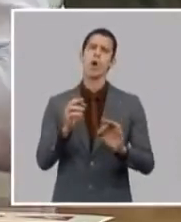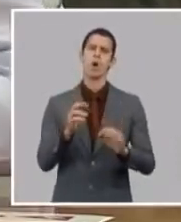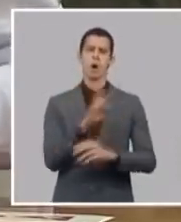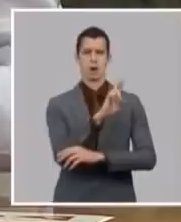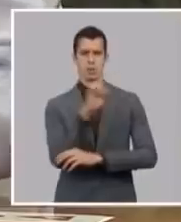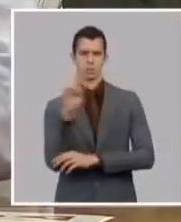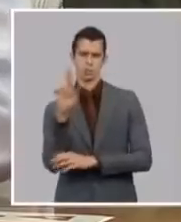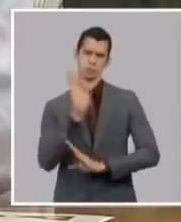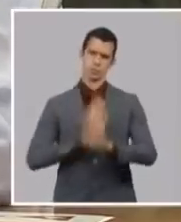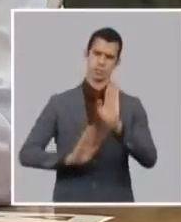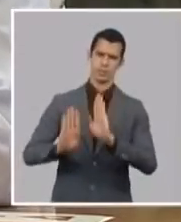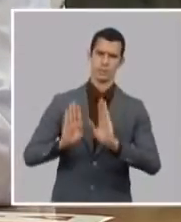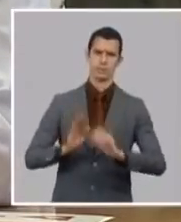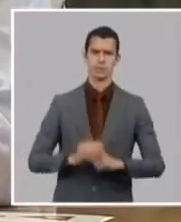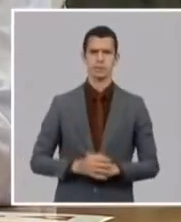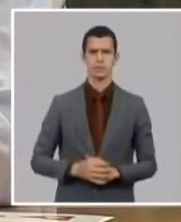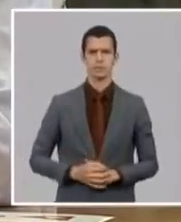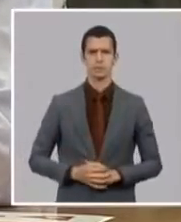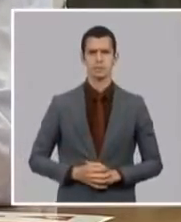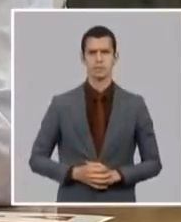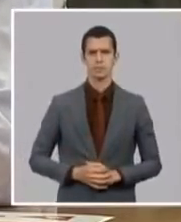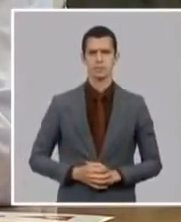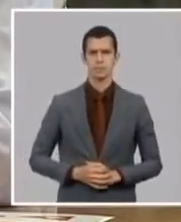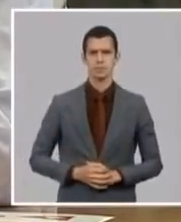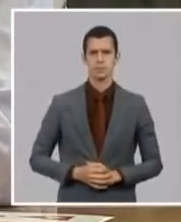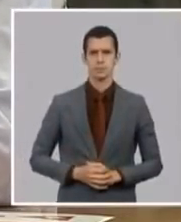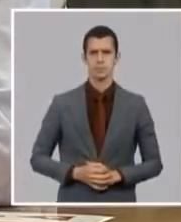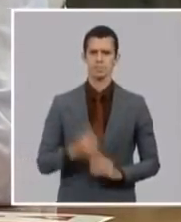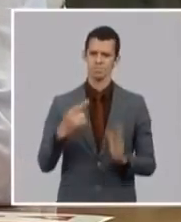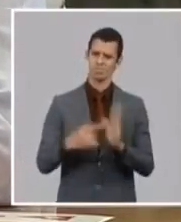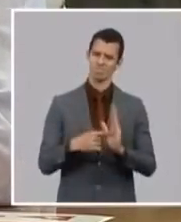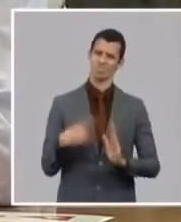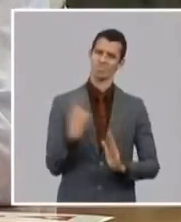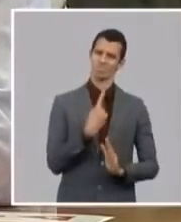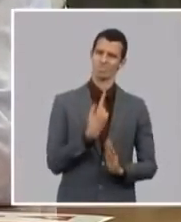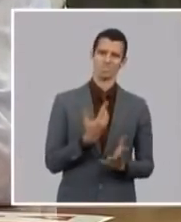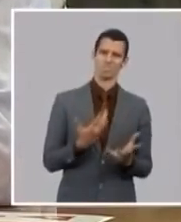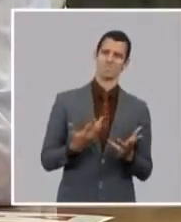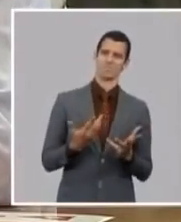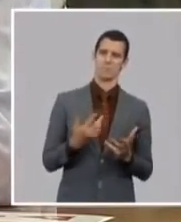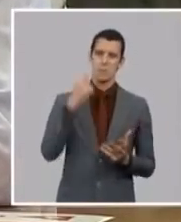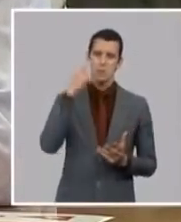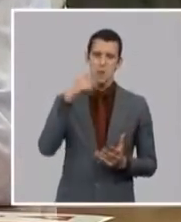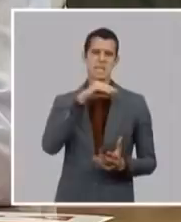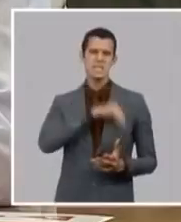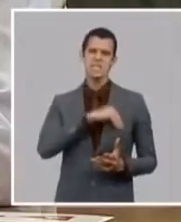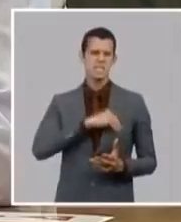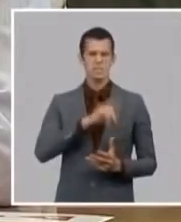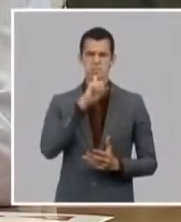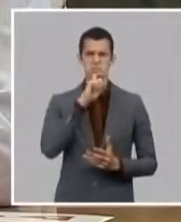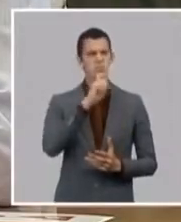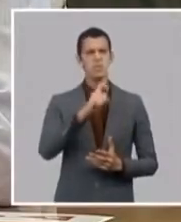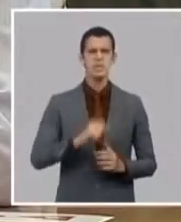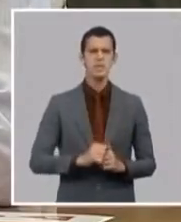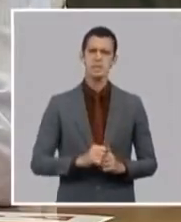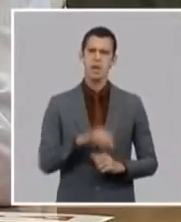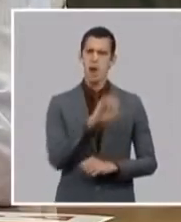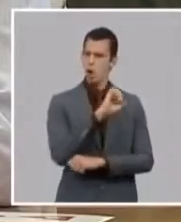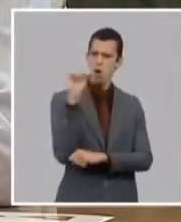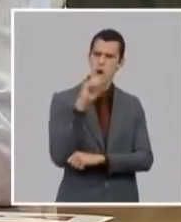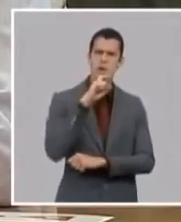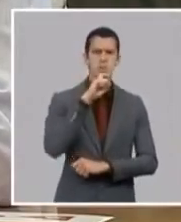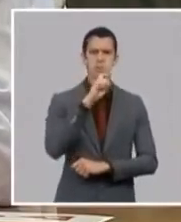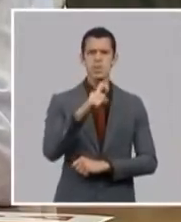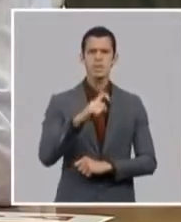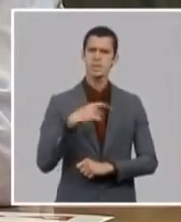nosotros mismos nos sentimos que es una quimera en nuestra en